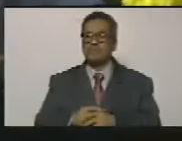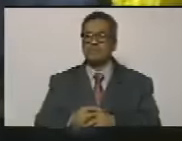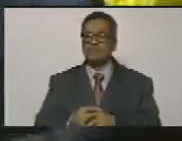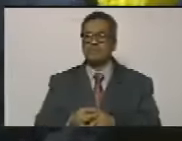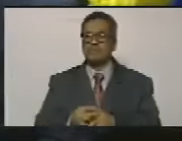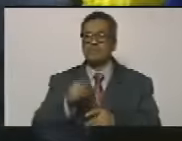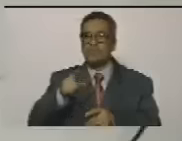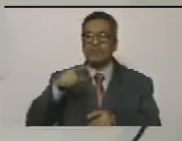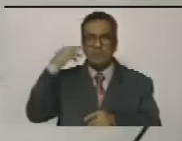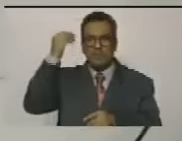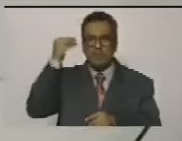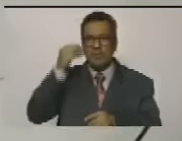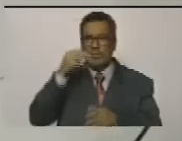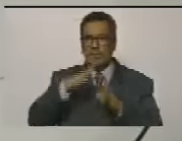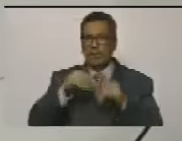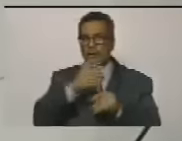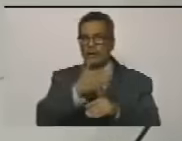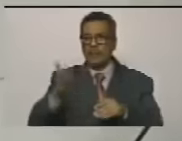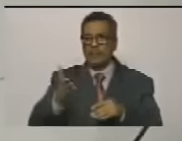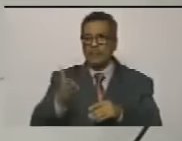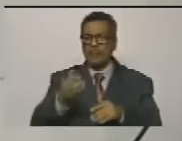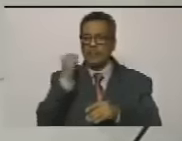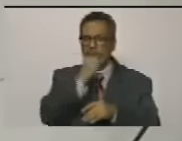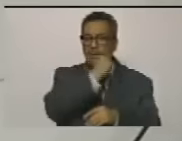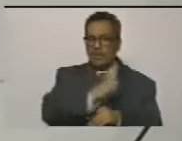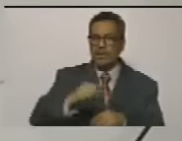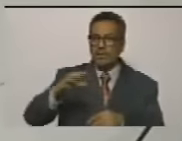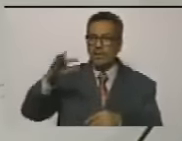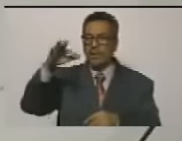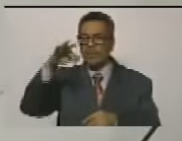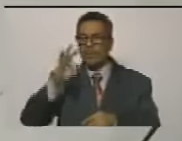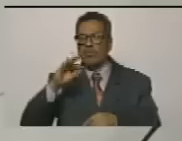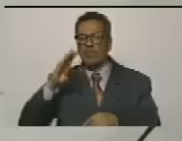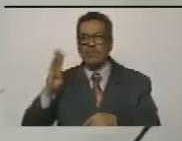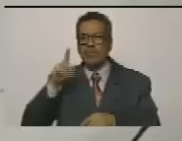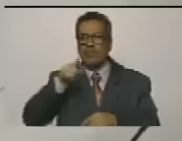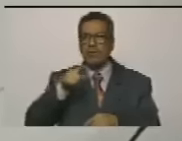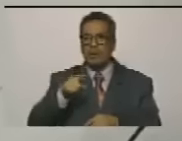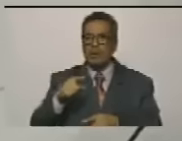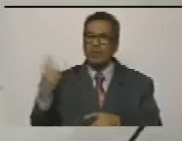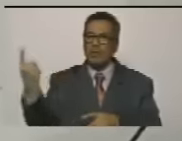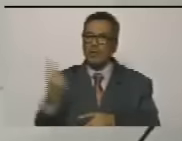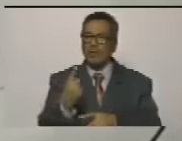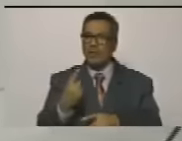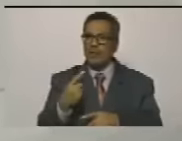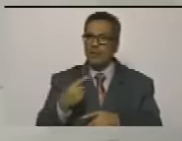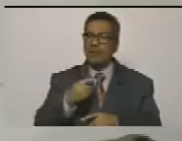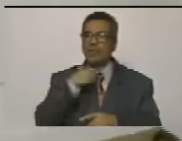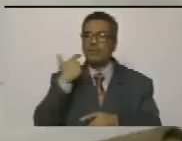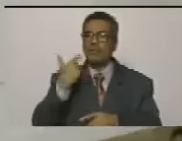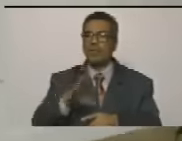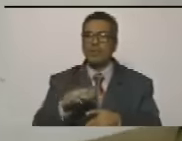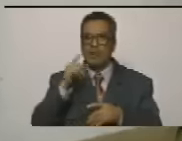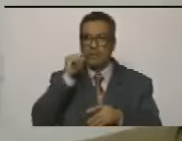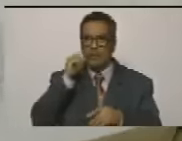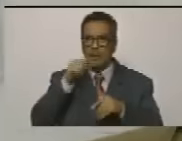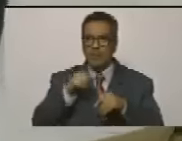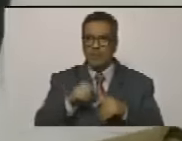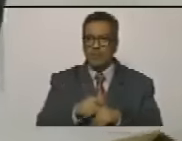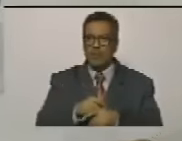así pensaban ellos asesinan a Freddy Bernal y se traen el cadáver y bueno